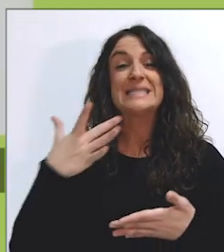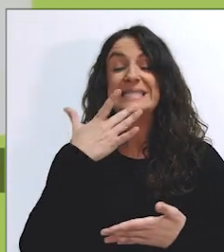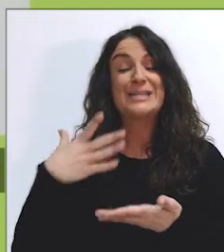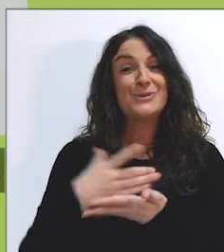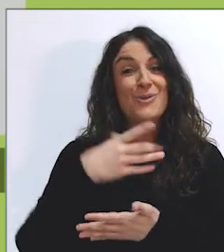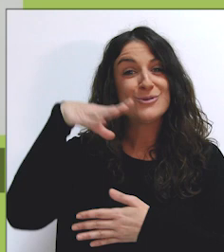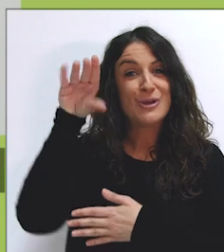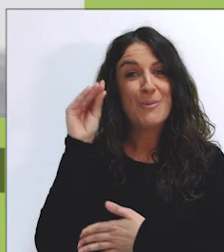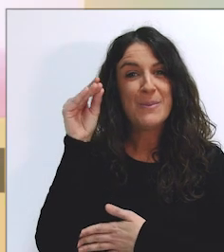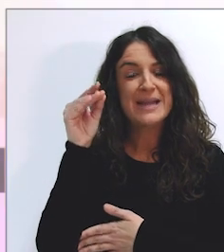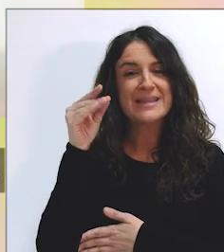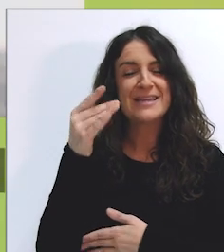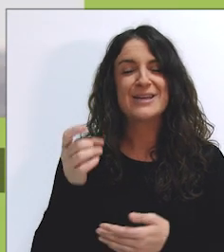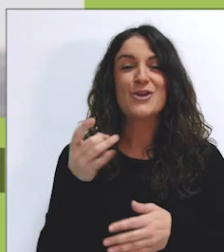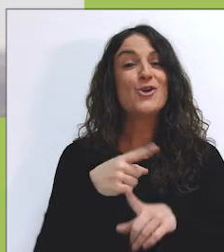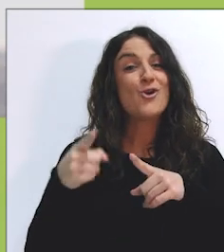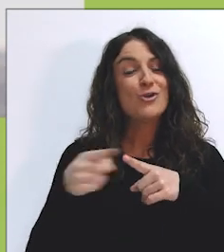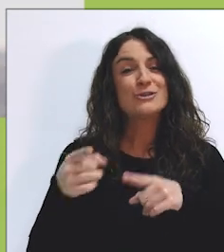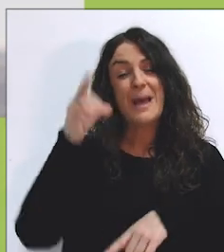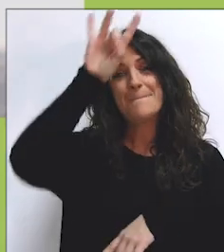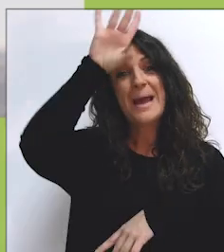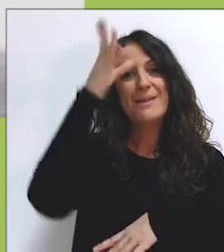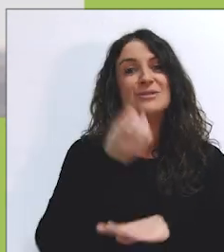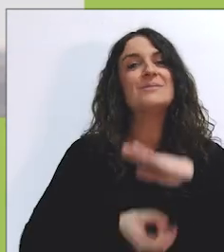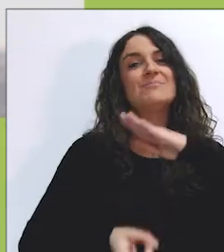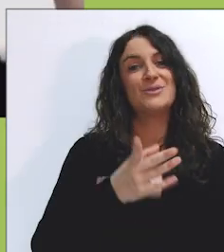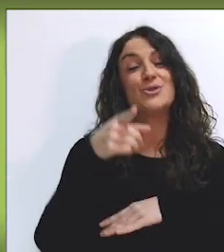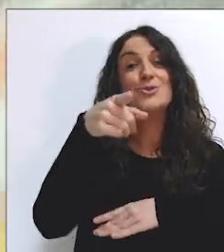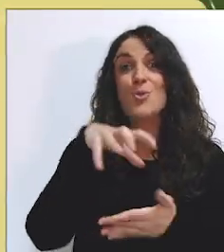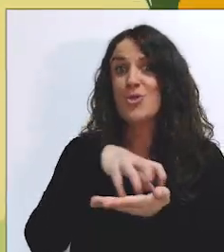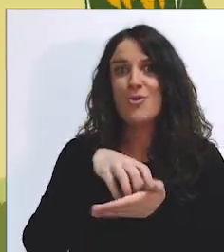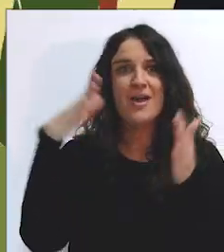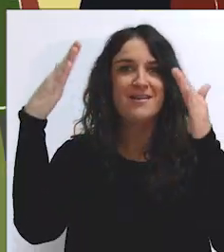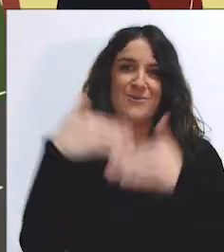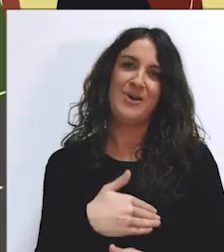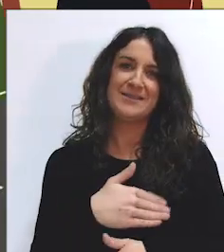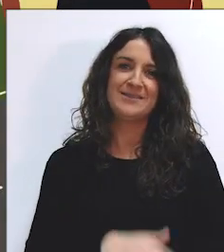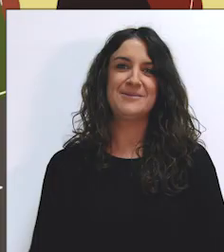comprende... ...suceden cosas maravillosas... ...que no te quepa duda...